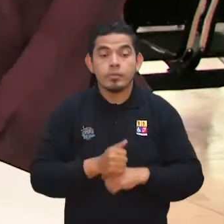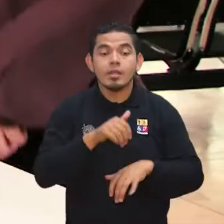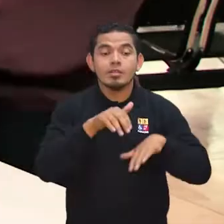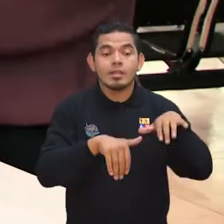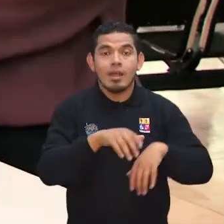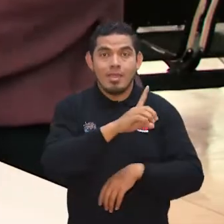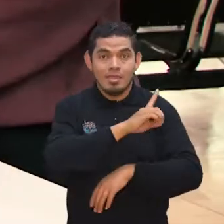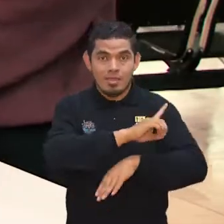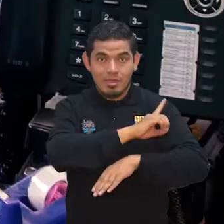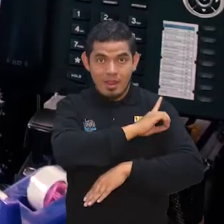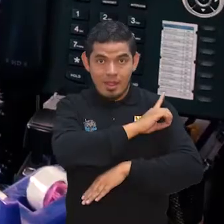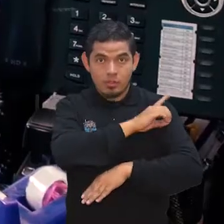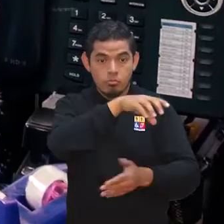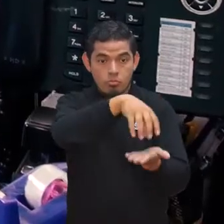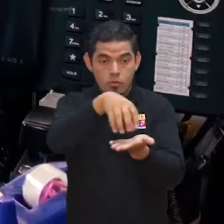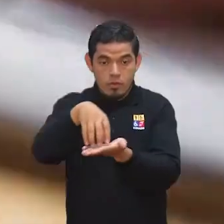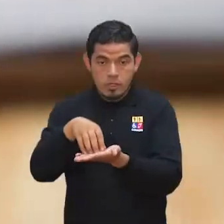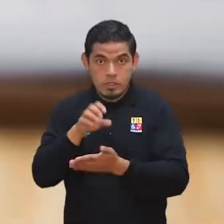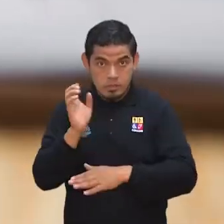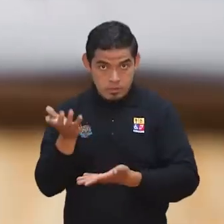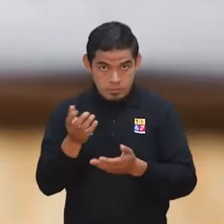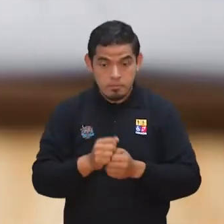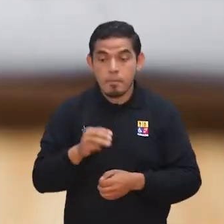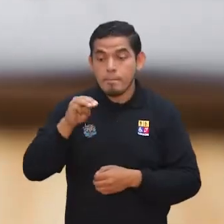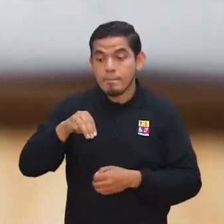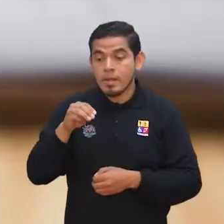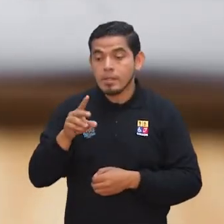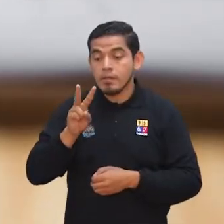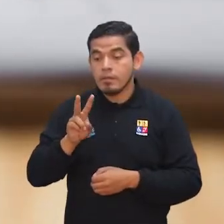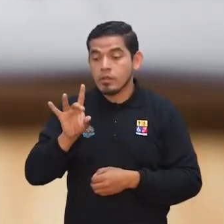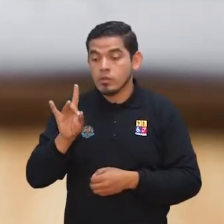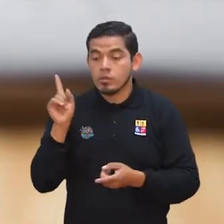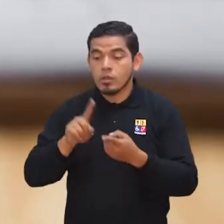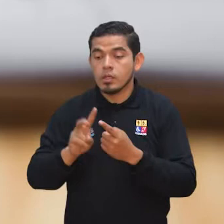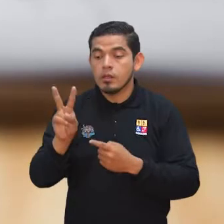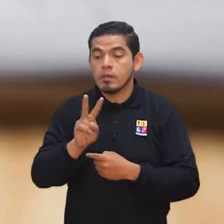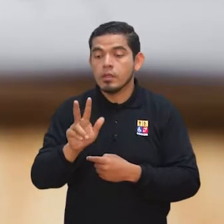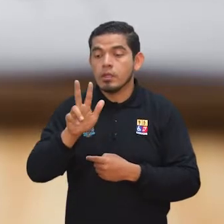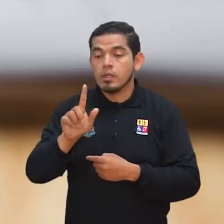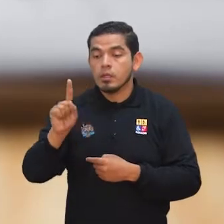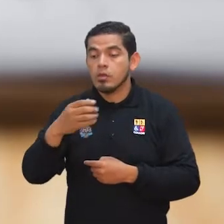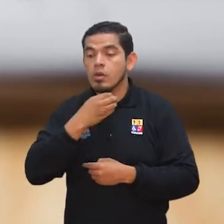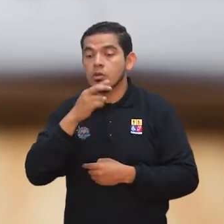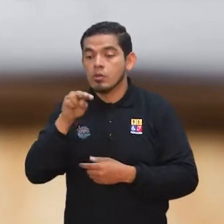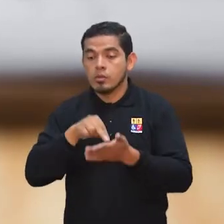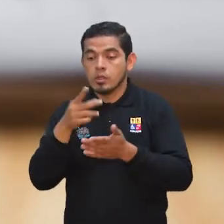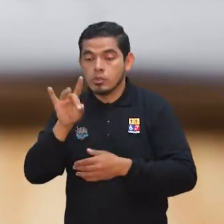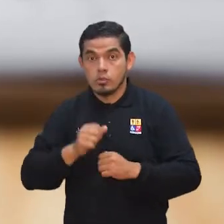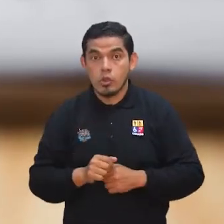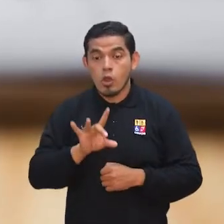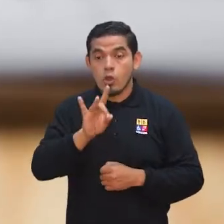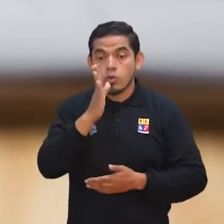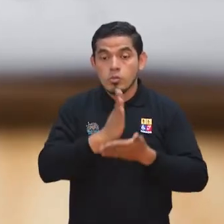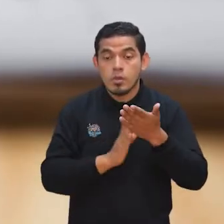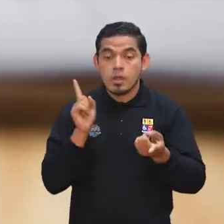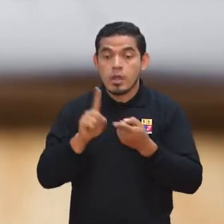Secretarías de las Delegaciones Provinciales Electorales, desde el martes 28 hasta el viernes 31 de agosto de 2018, de